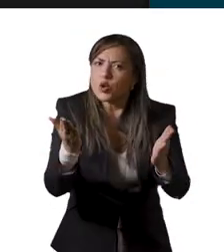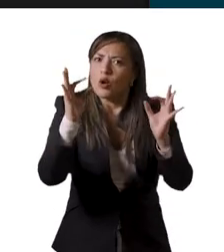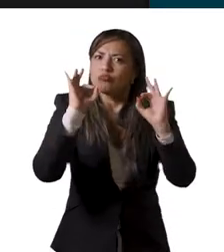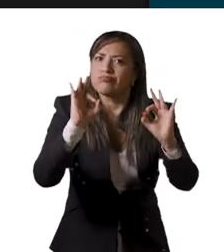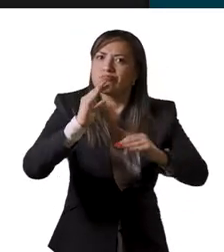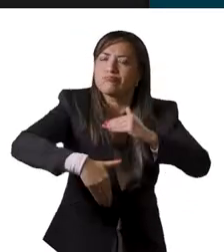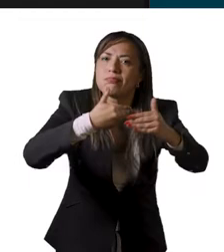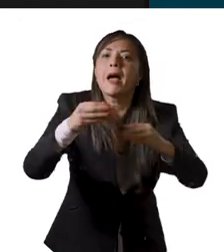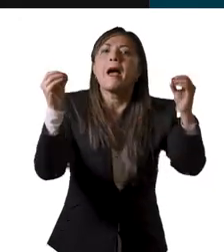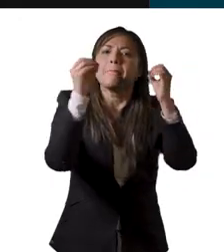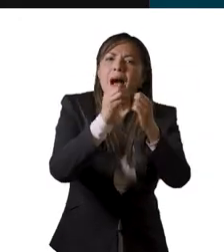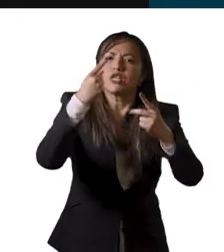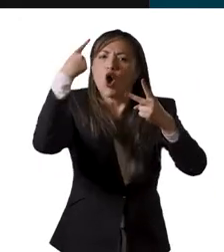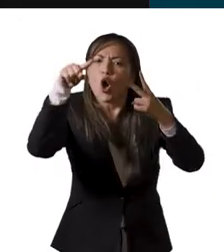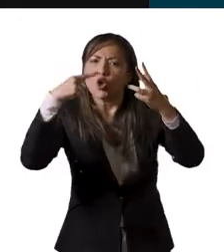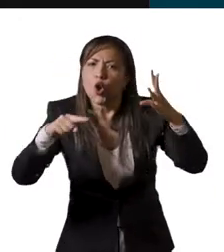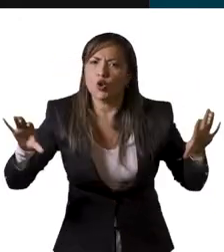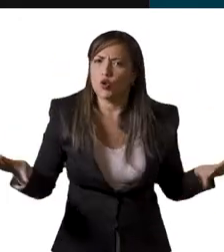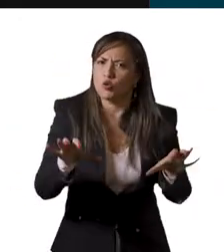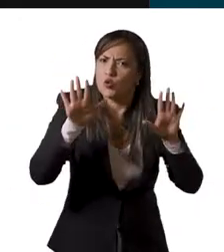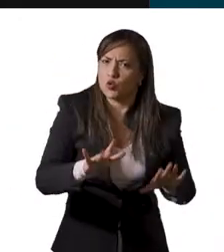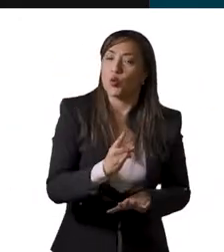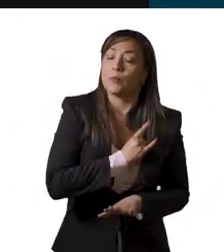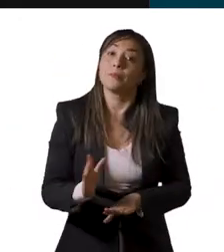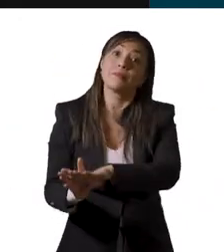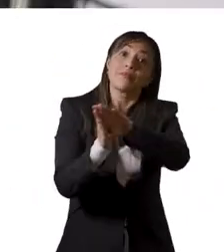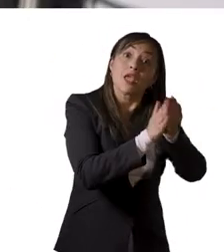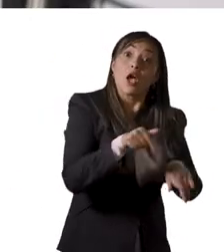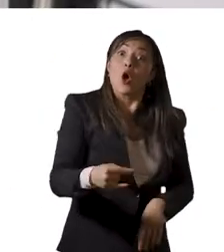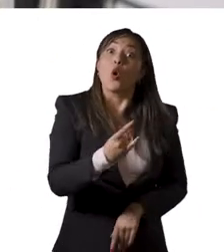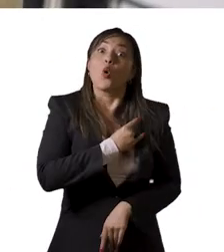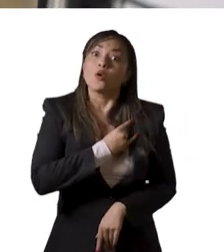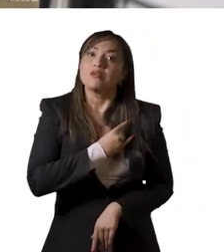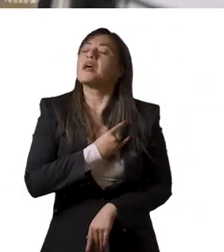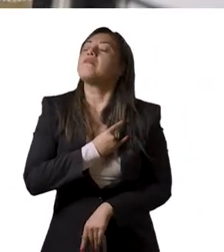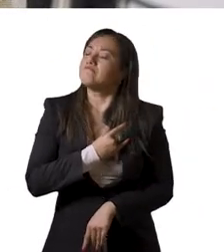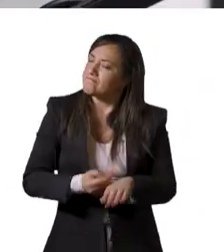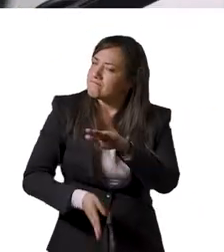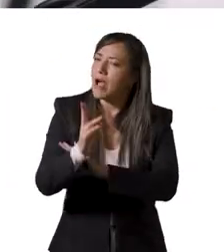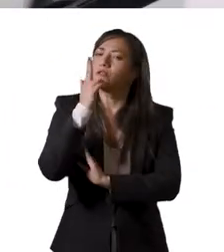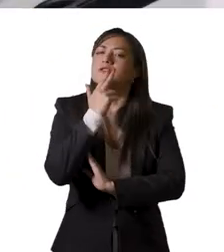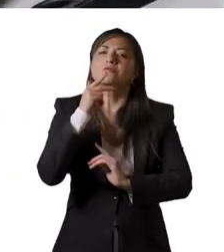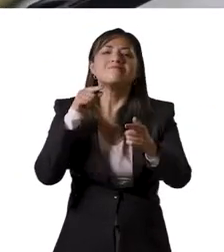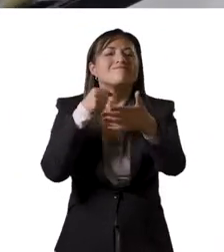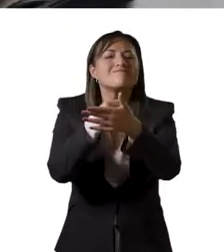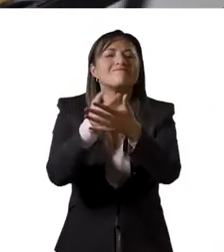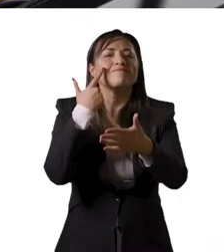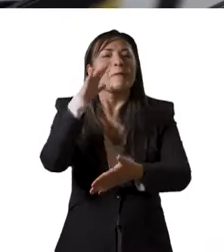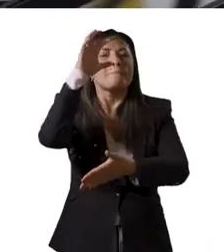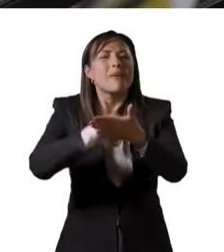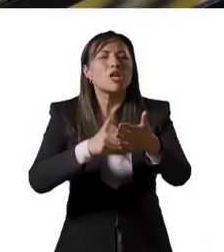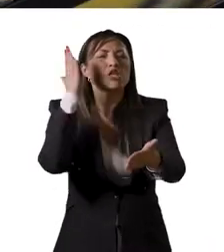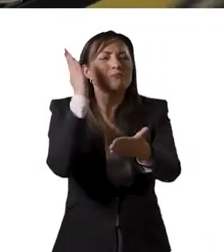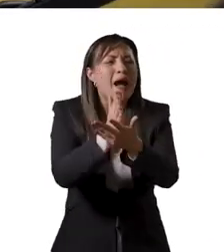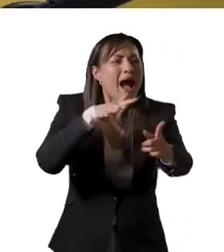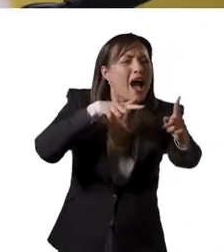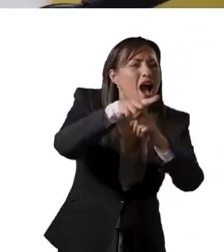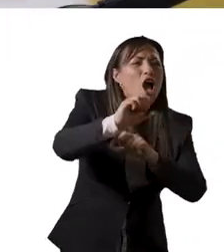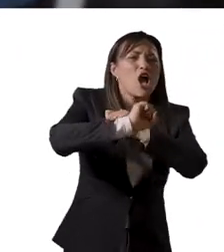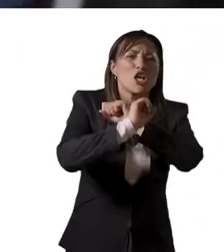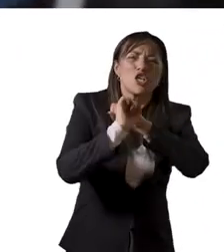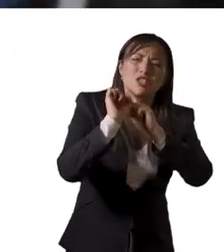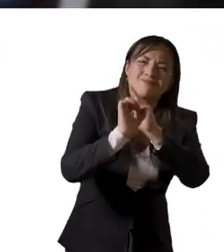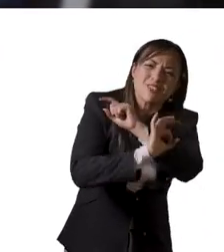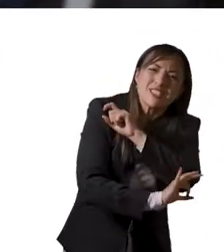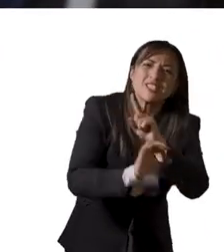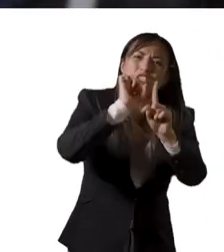universitaria, entre otras importantes acciones. La universidad continuó con su compromiso en la mitigación de riesgos